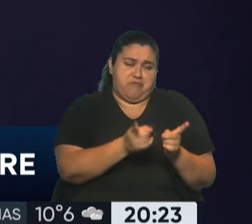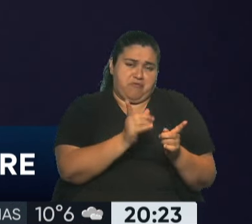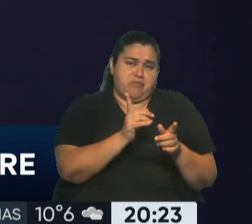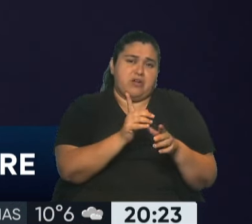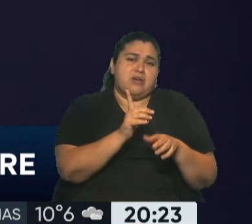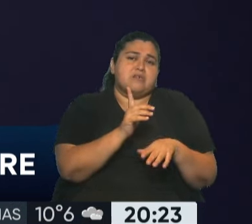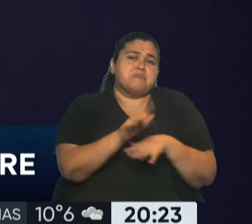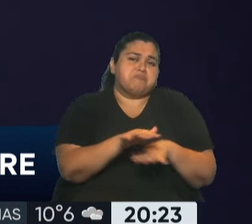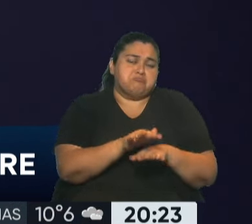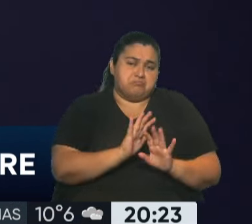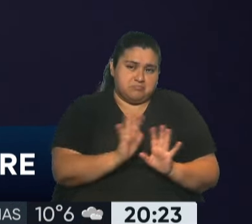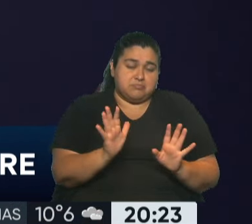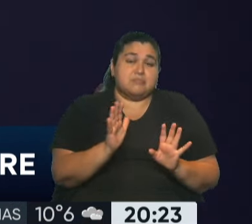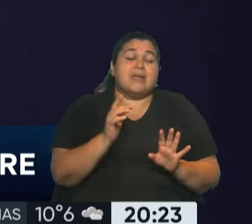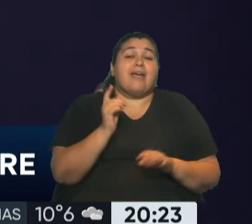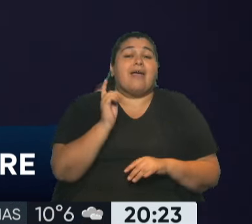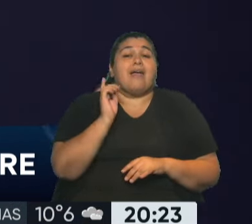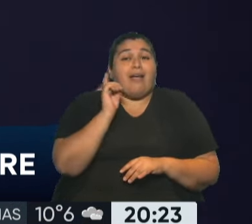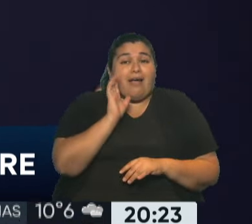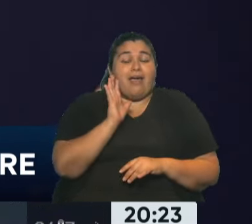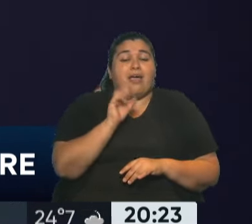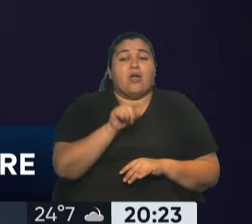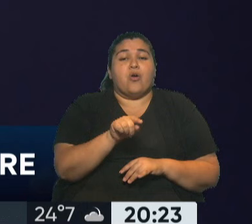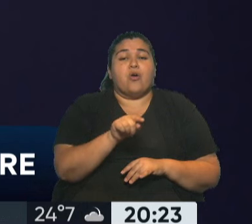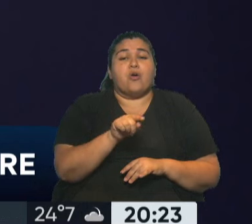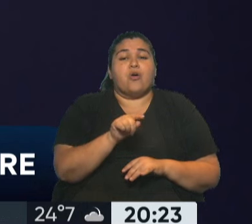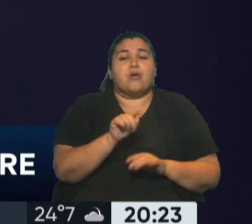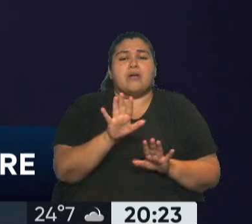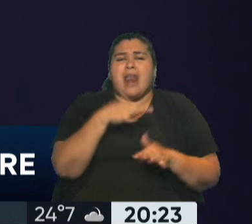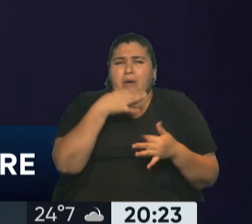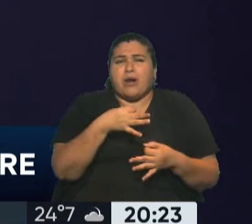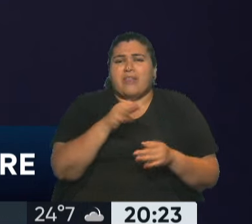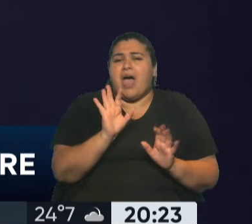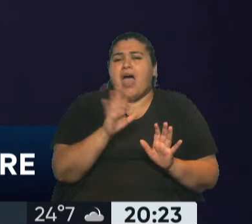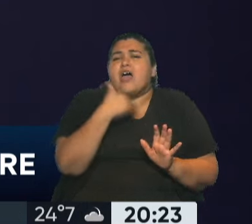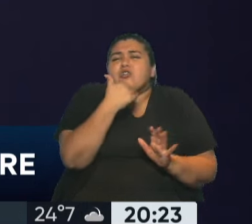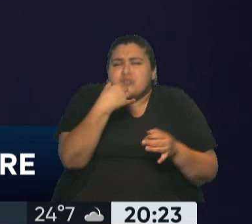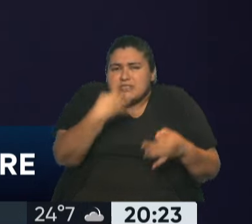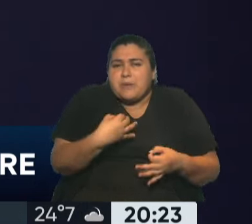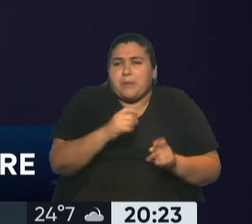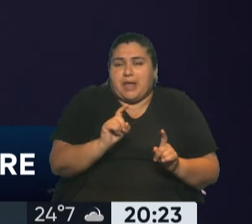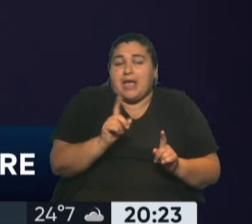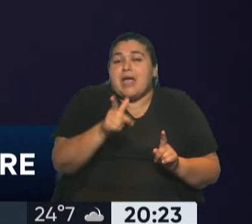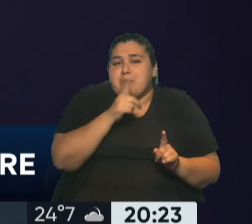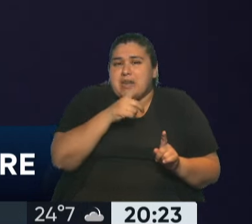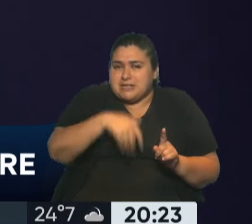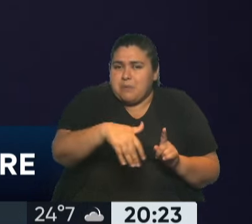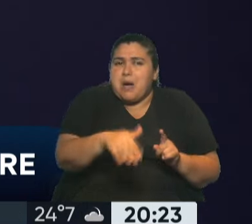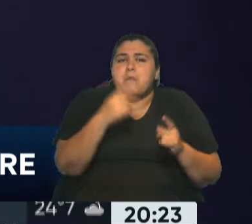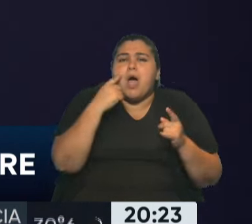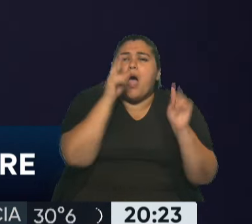El destino entiendo que va a ser, la verdad es que no lo sé, pero entiendo que el destino va a ser el museo